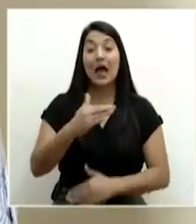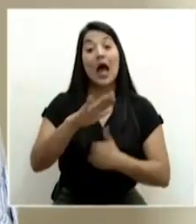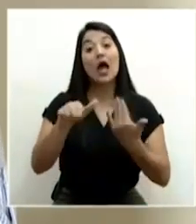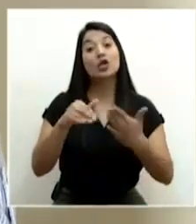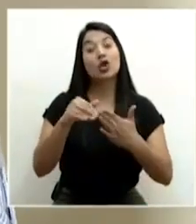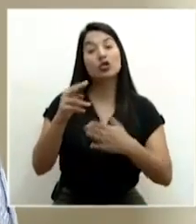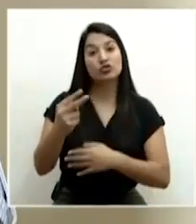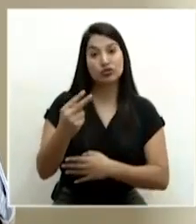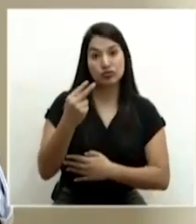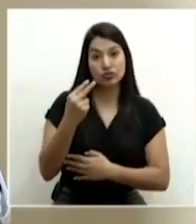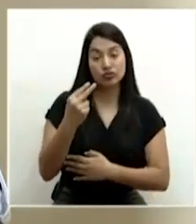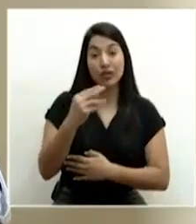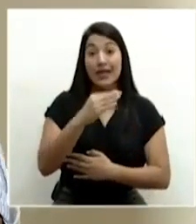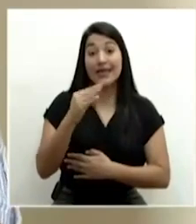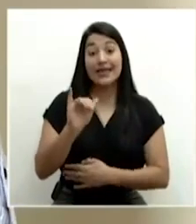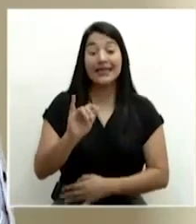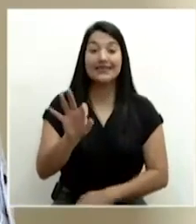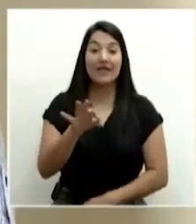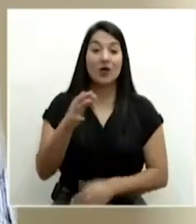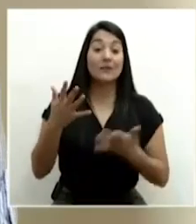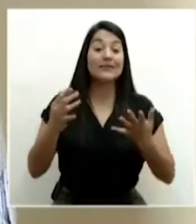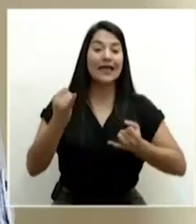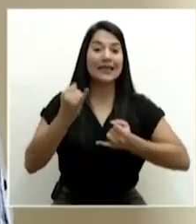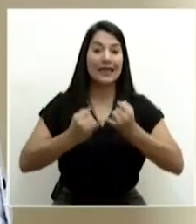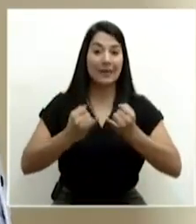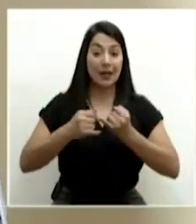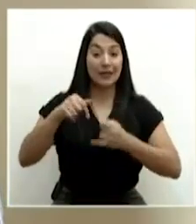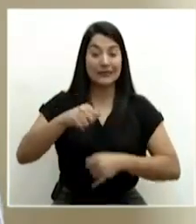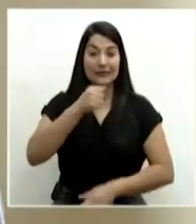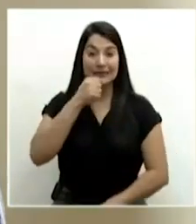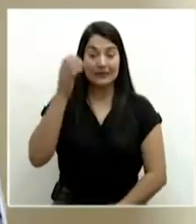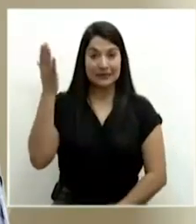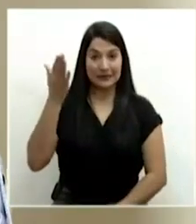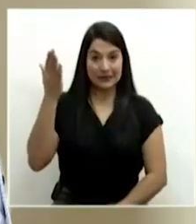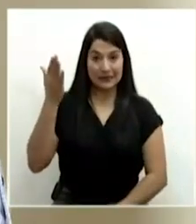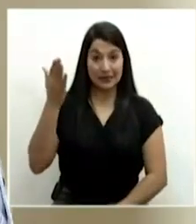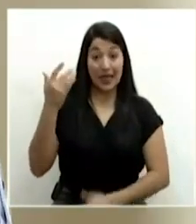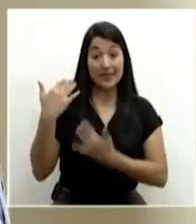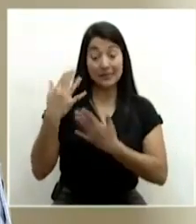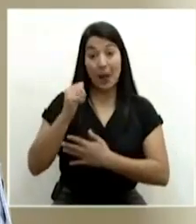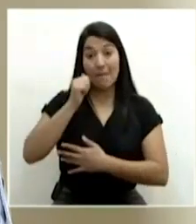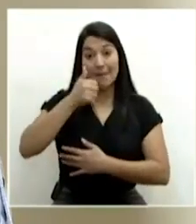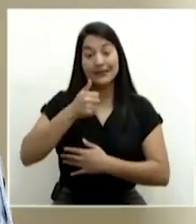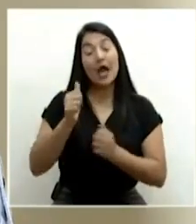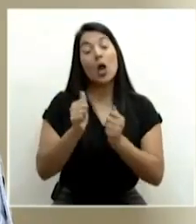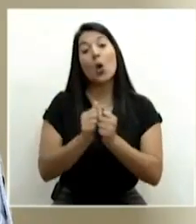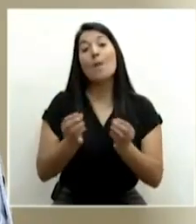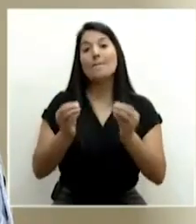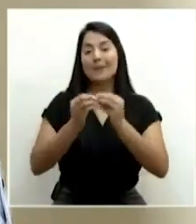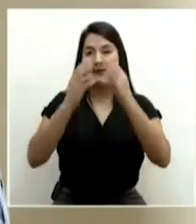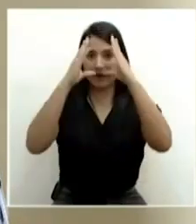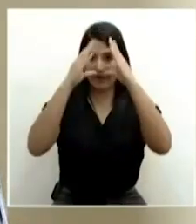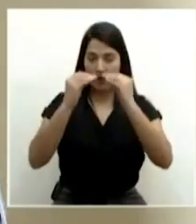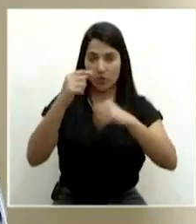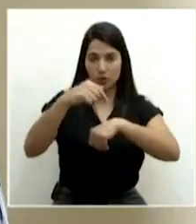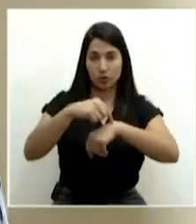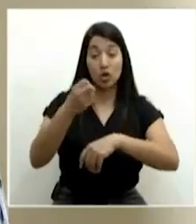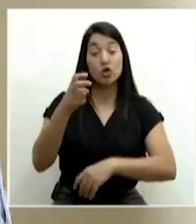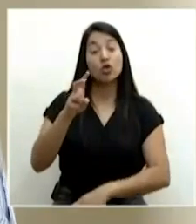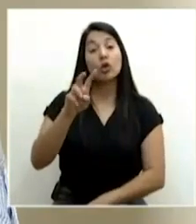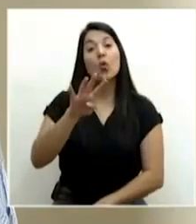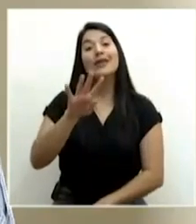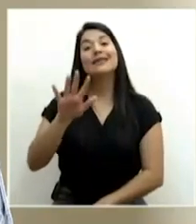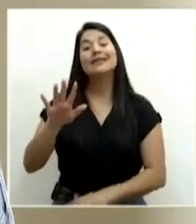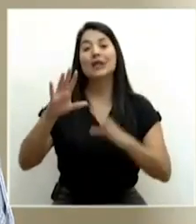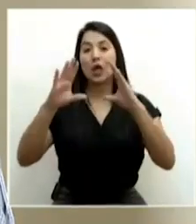de todos ustedes y de esta forma damos por concluida esta conferencia de prensa. Les esperamos mañana con un nuevo reporte al ser las 12 y